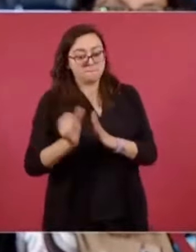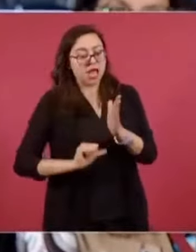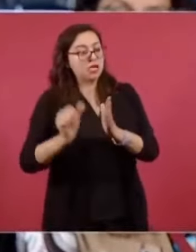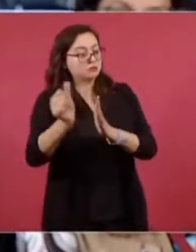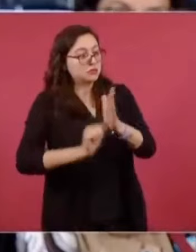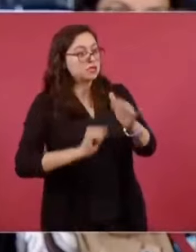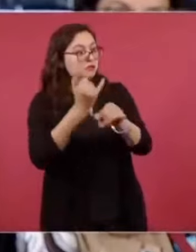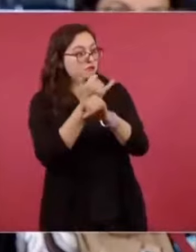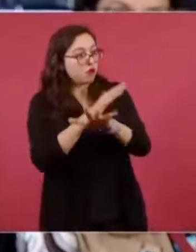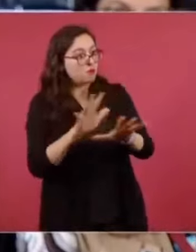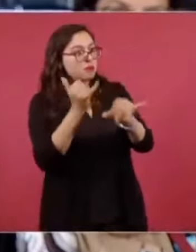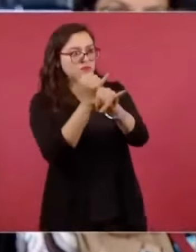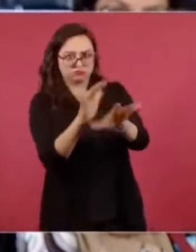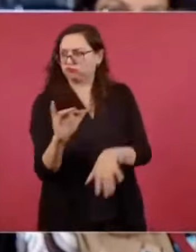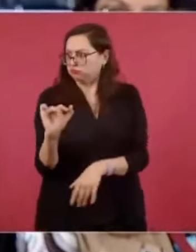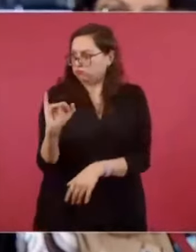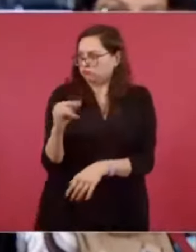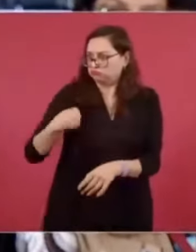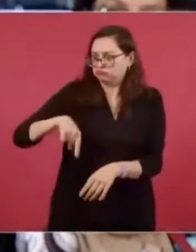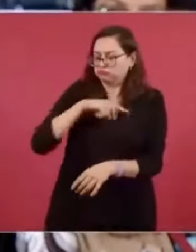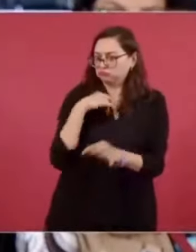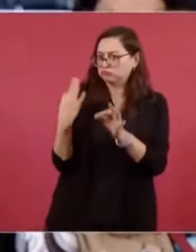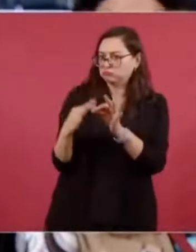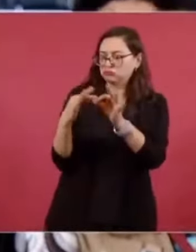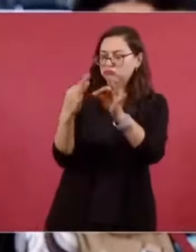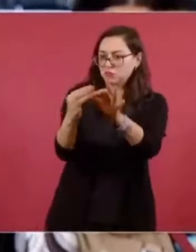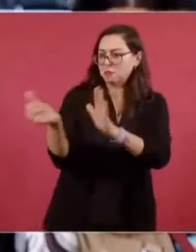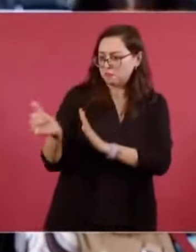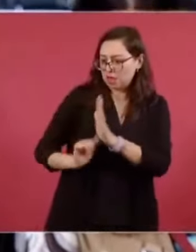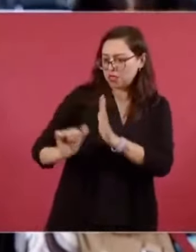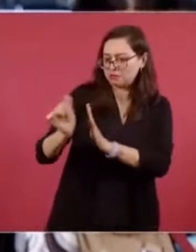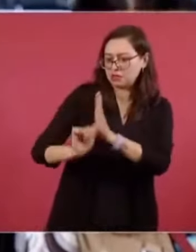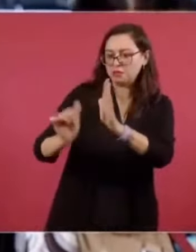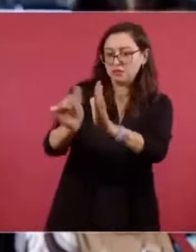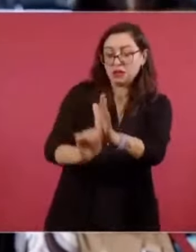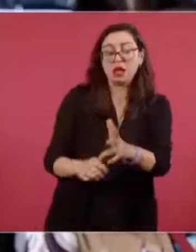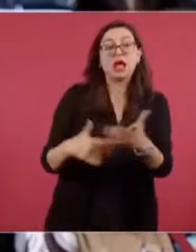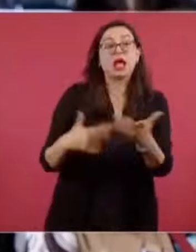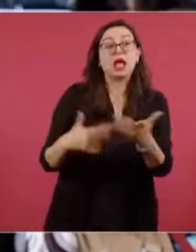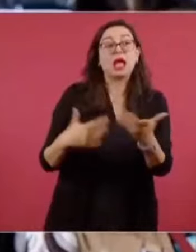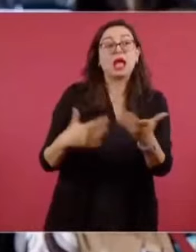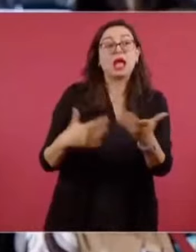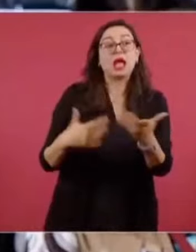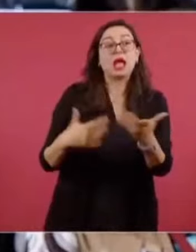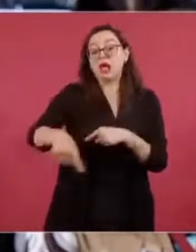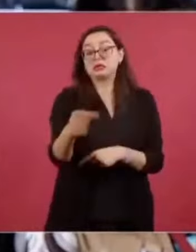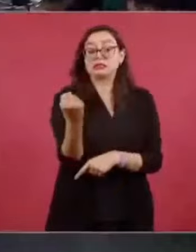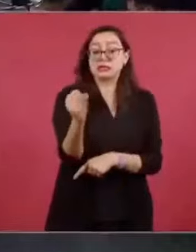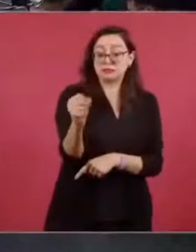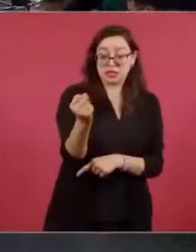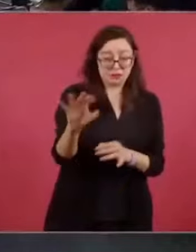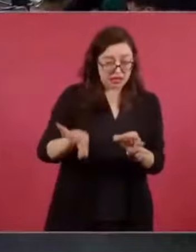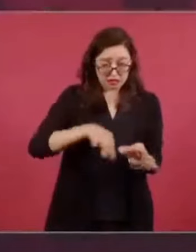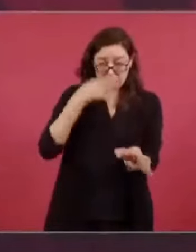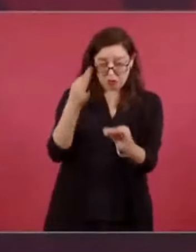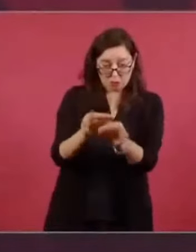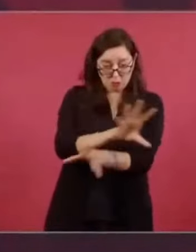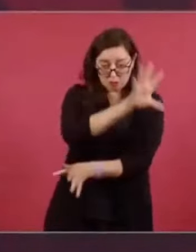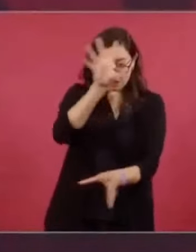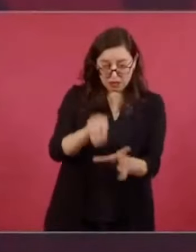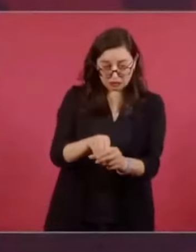hemos hecho. Preguntarle si para cuando termine su sexenio esto podrá estar terminado y poder dejar casi estamos terminando.